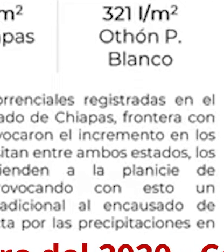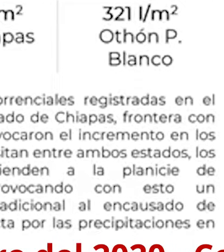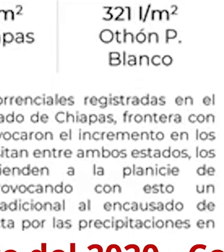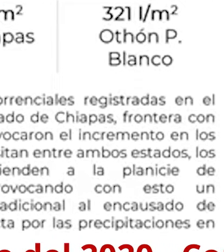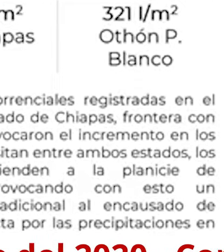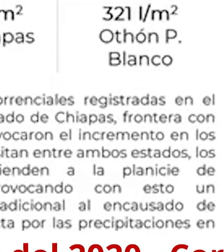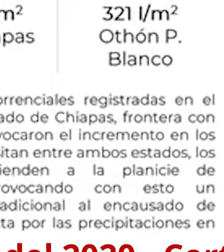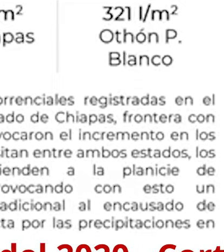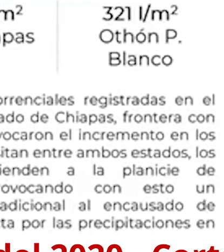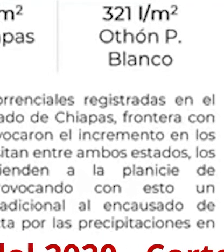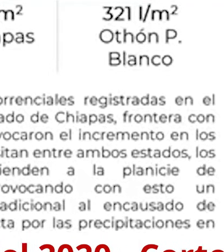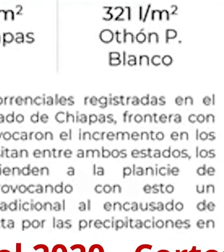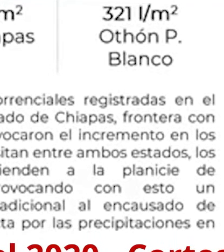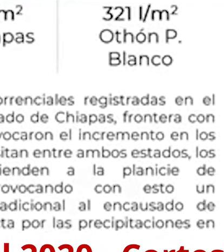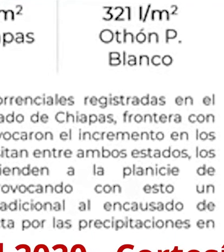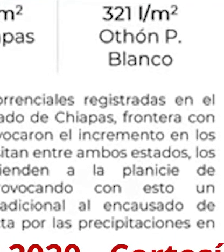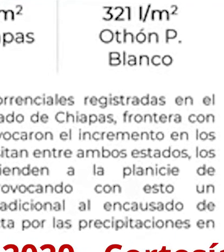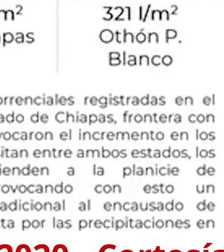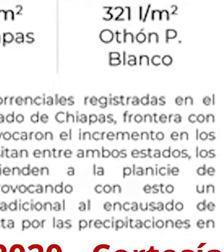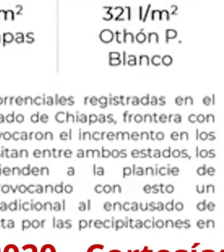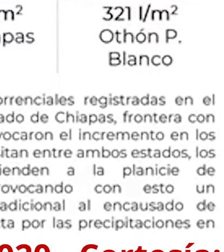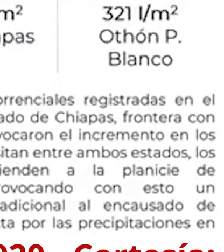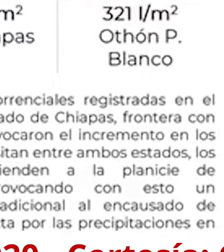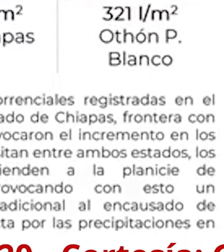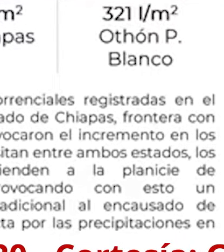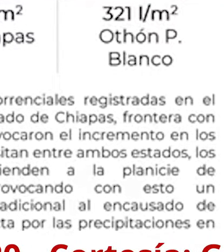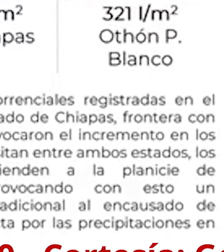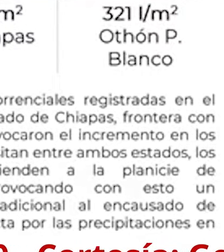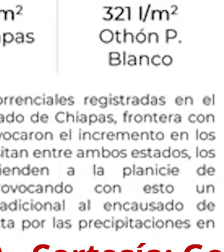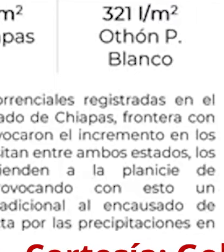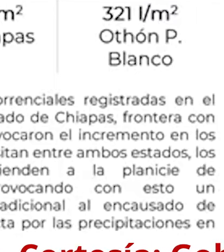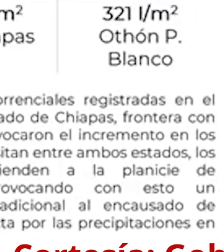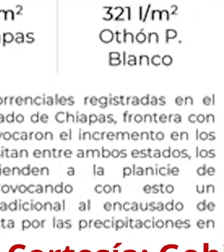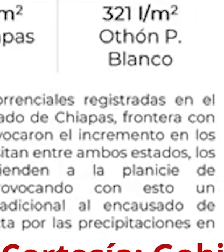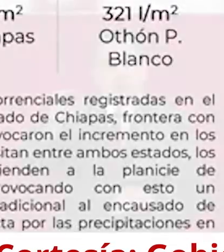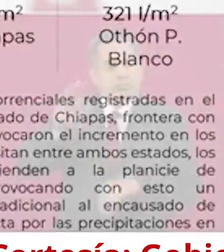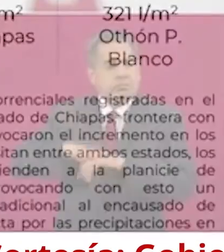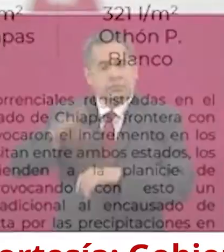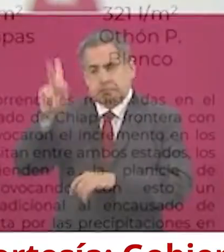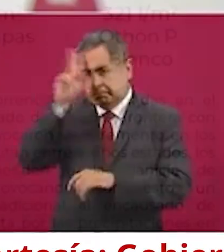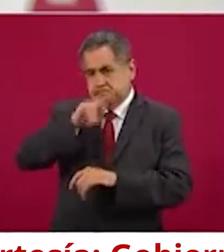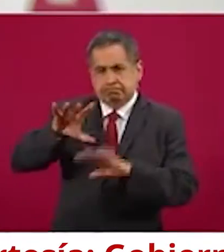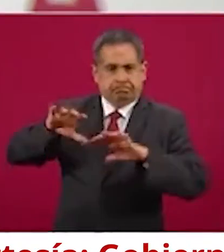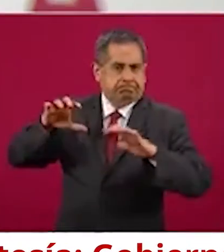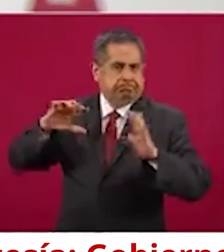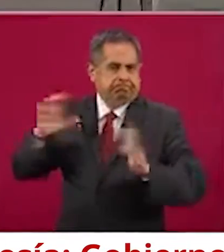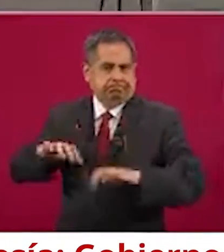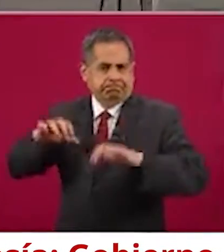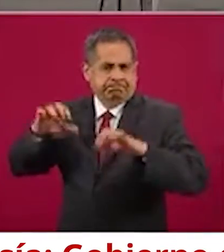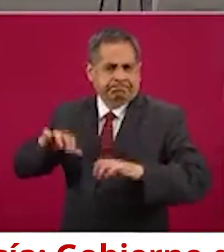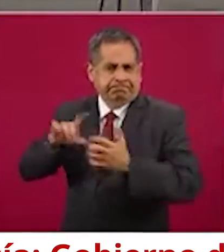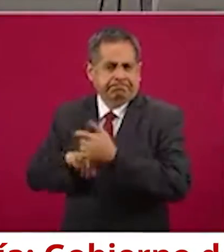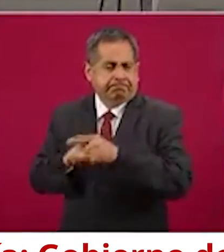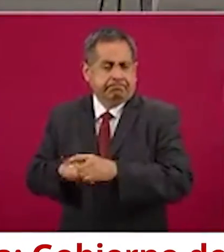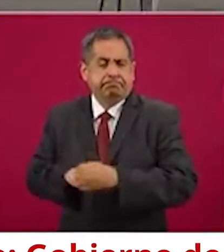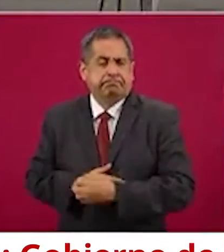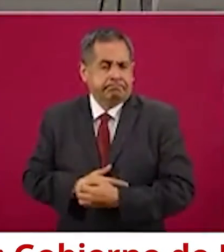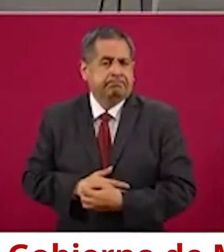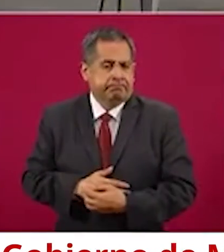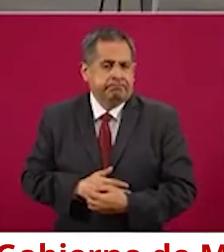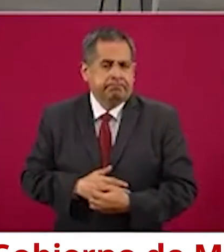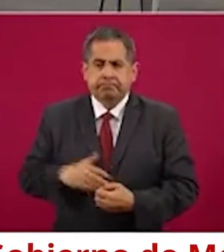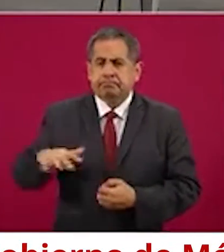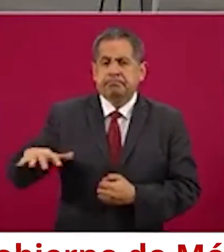de Tabasco, Chiapas, Veracruz y Quintana Roo. Las afectaciones en el estado